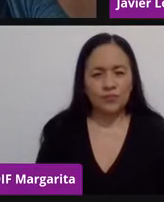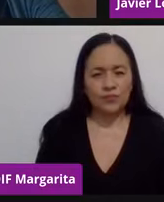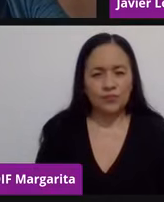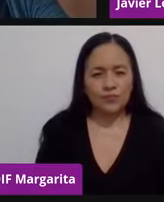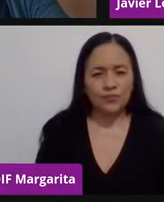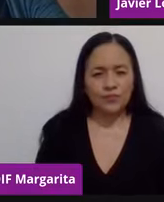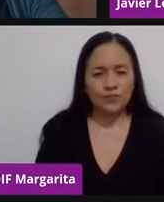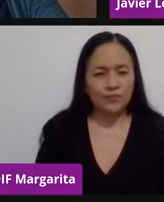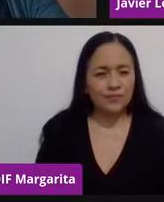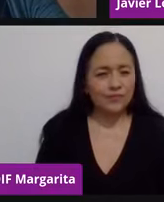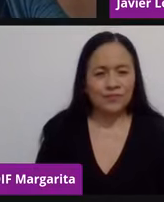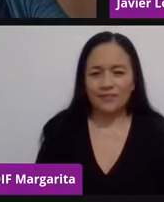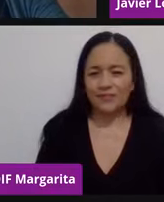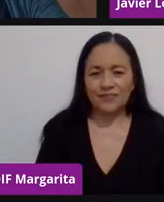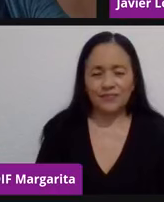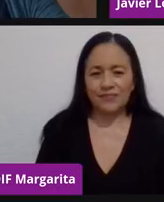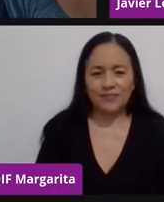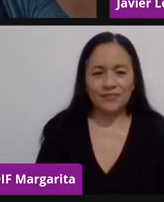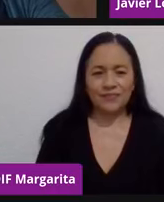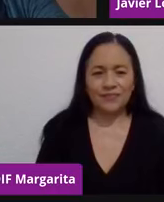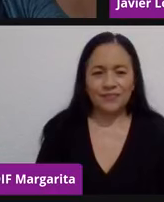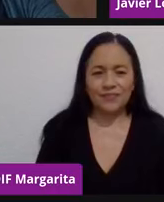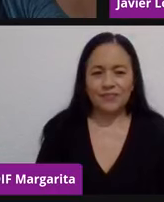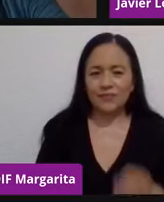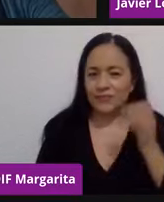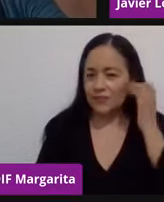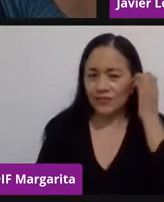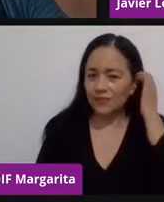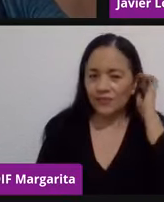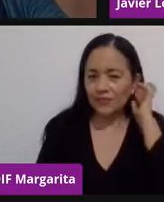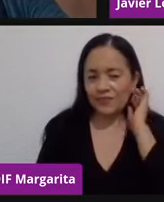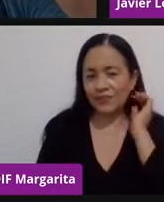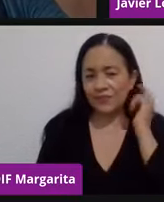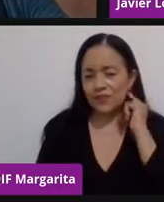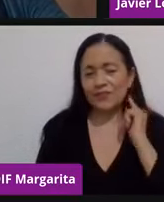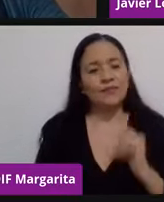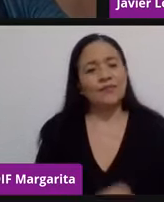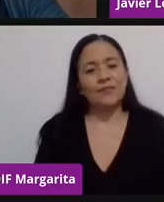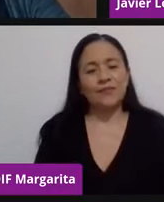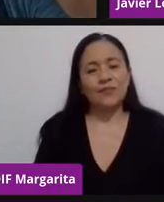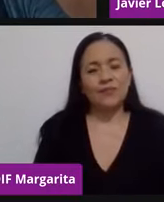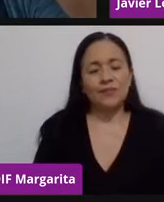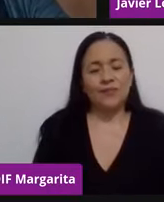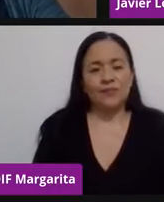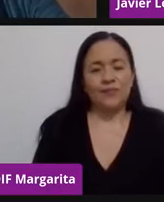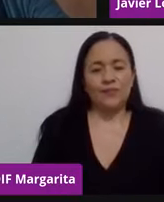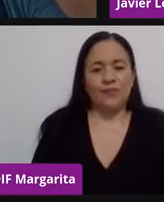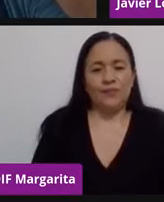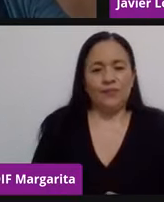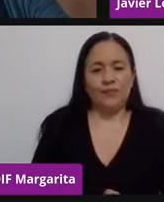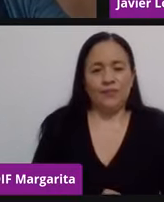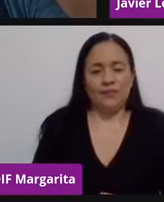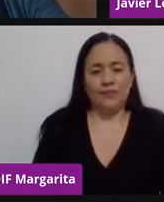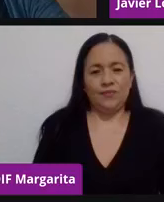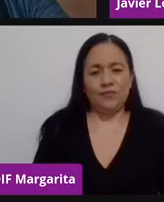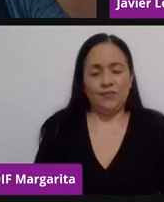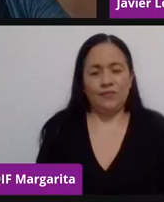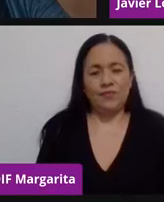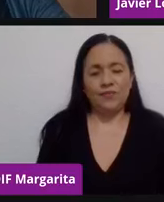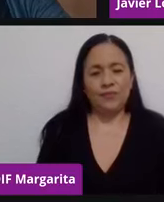¿No es que se escucha? ¿Sí? ¿Sí se escucha? ¿Sí se escucha un poquito cortadito? Podría ver si hacemos algún ajuste.